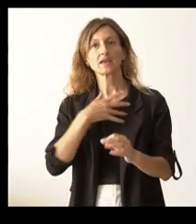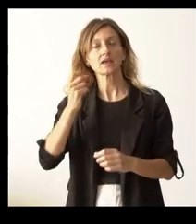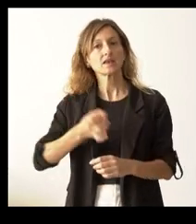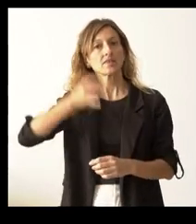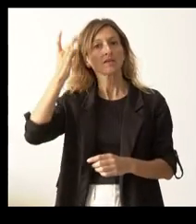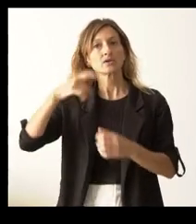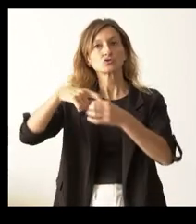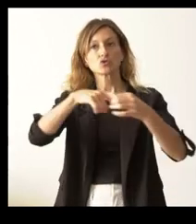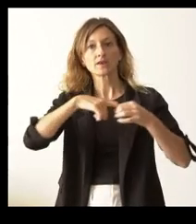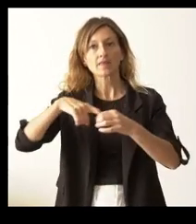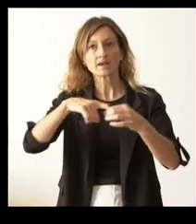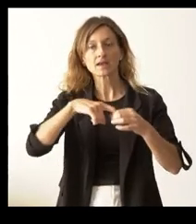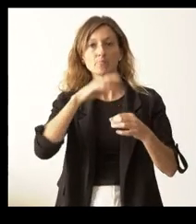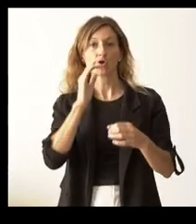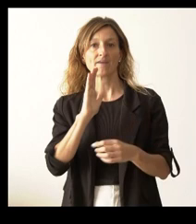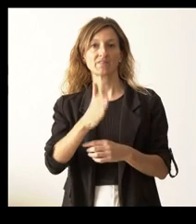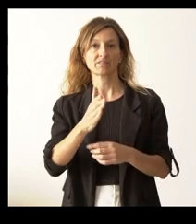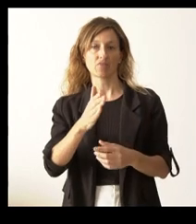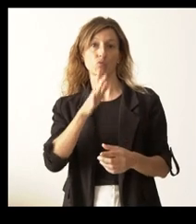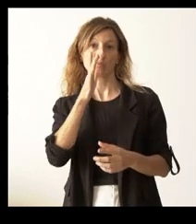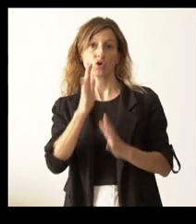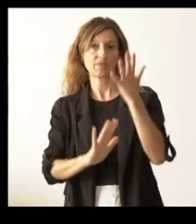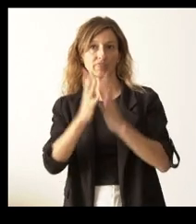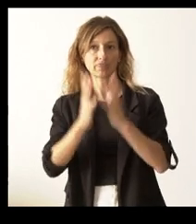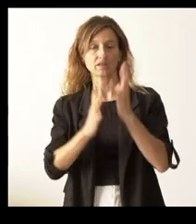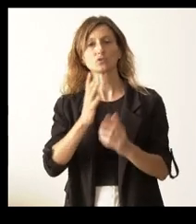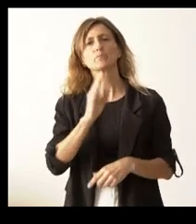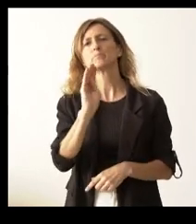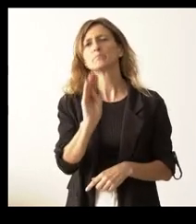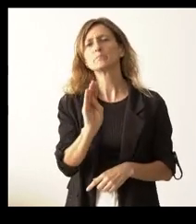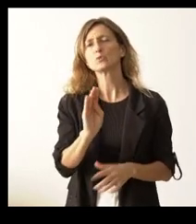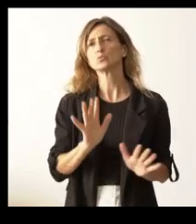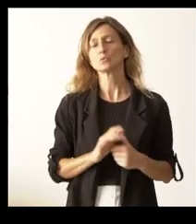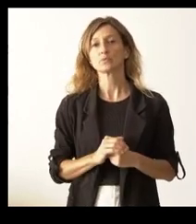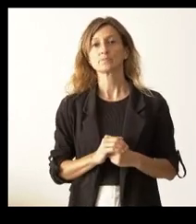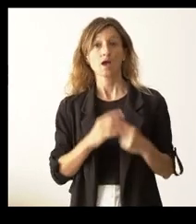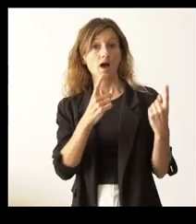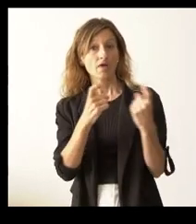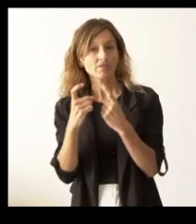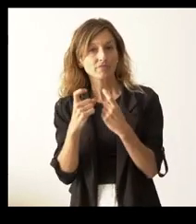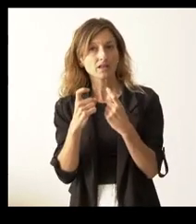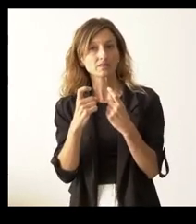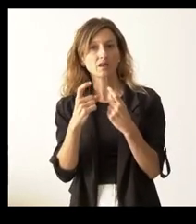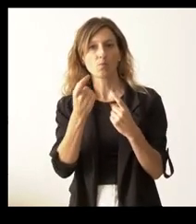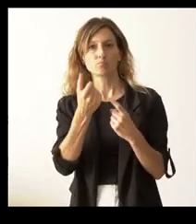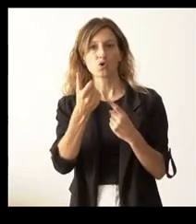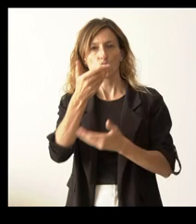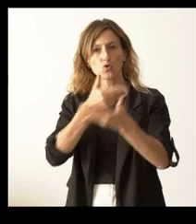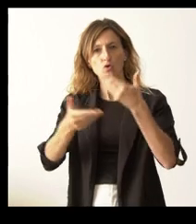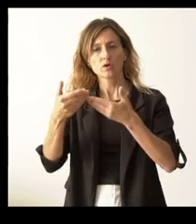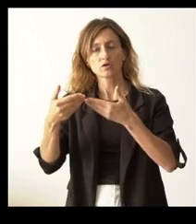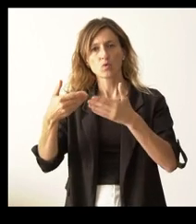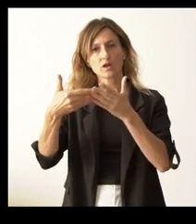con los afectados por los incendios. Yo quería preguntarle si no sería necesario a lo mejor un poco de coordinación en este